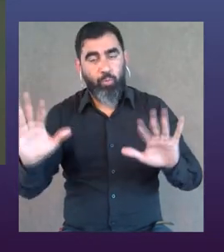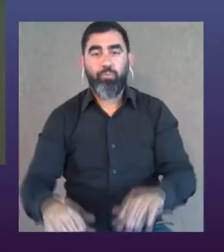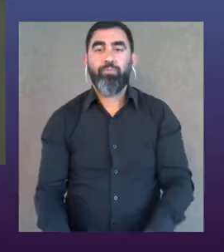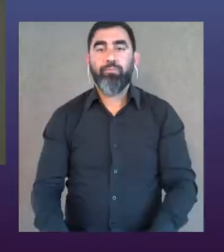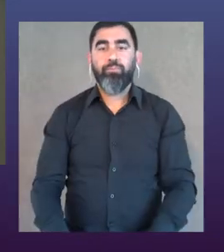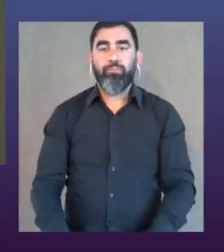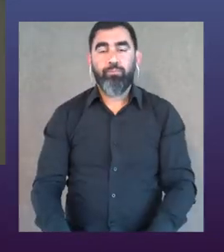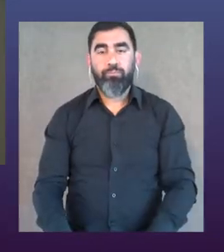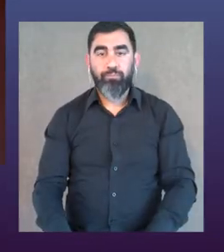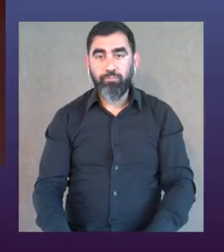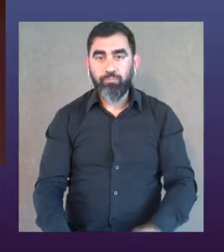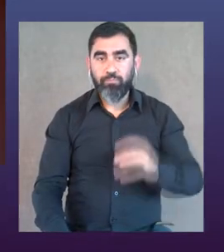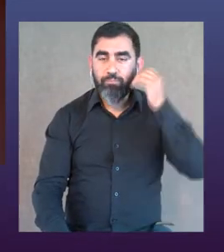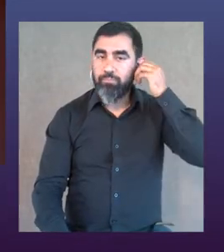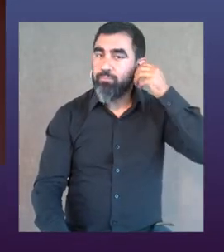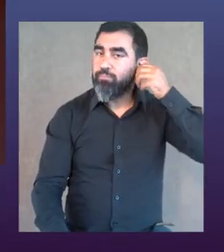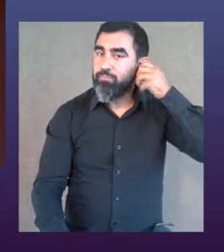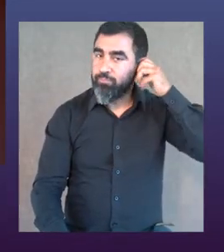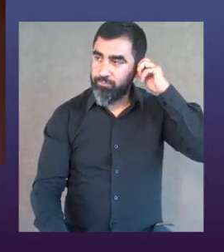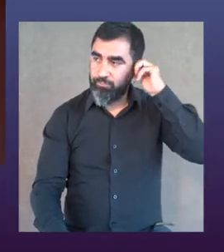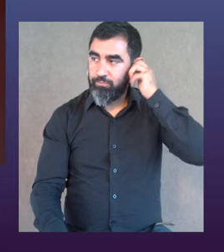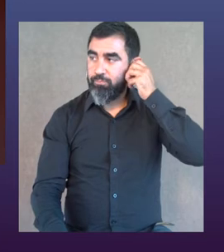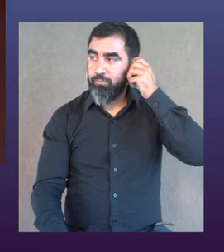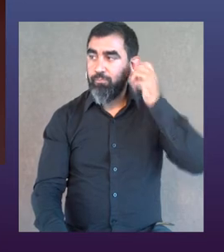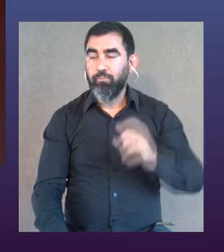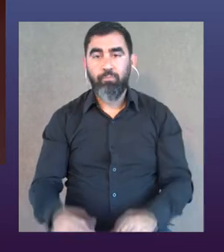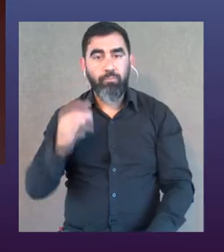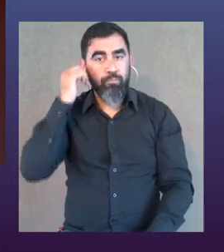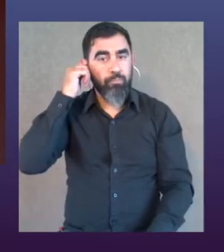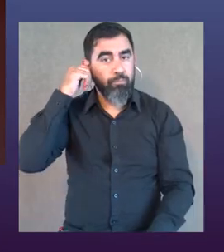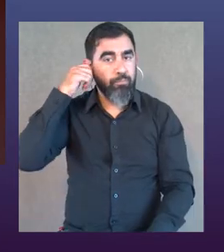entiendo, entiendo yo. Sí, sí, sí, clarísimo, clarísimo. ¿Valentina?